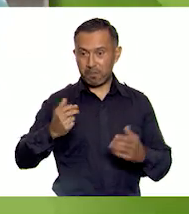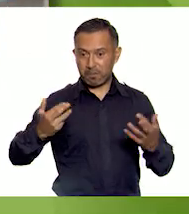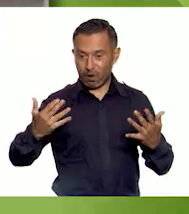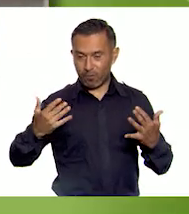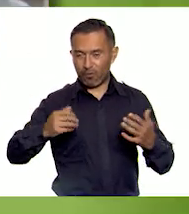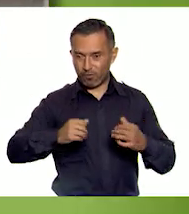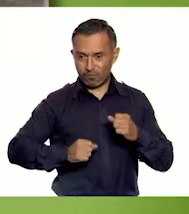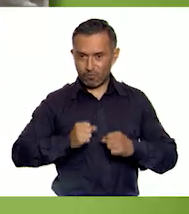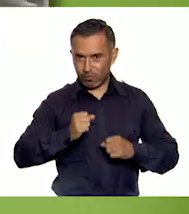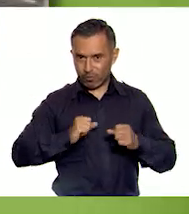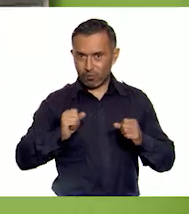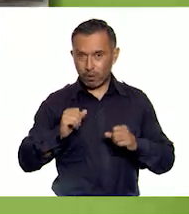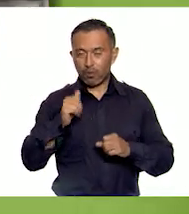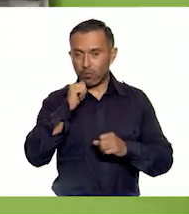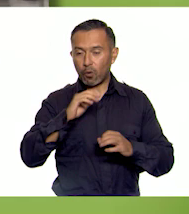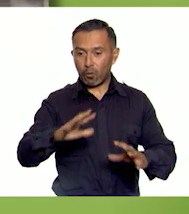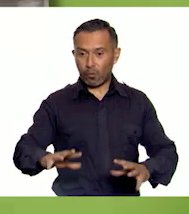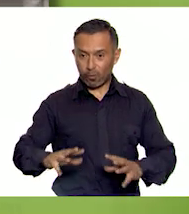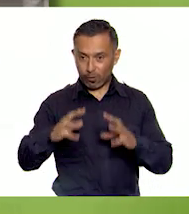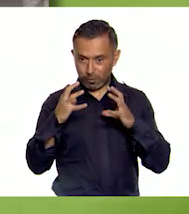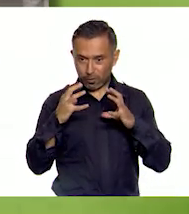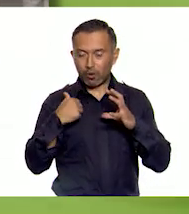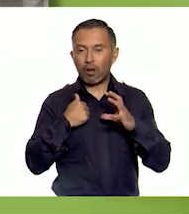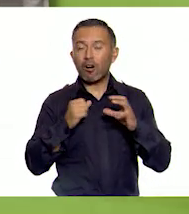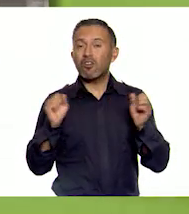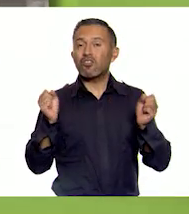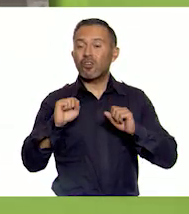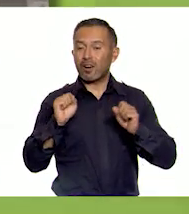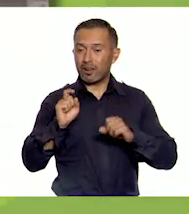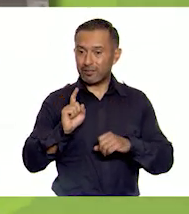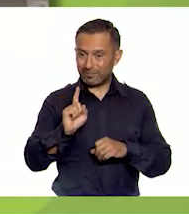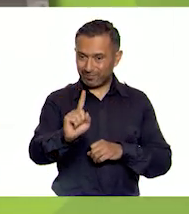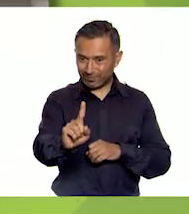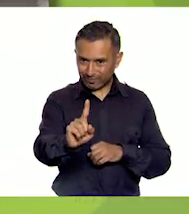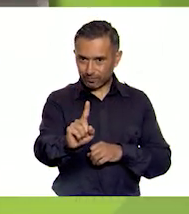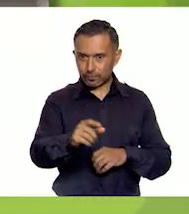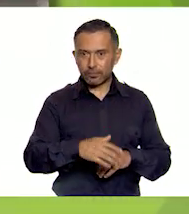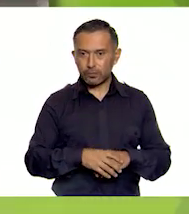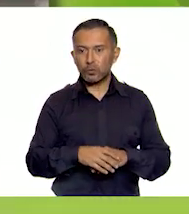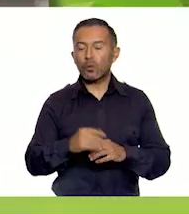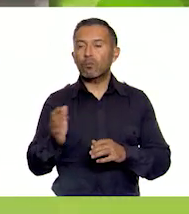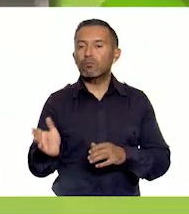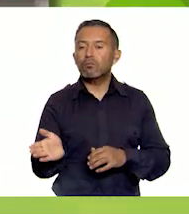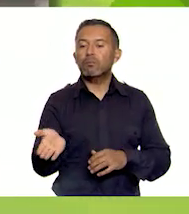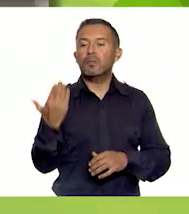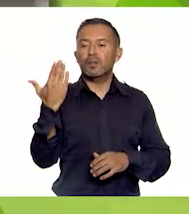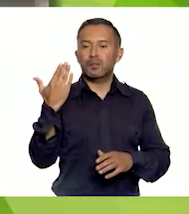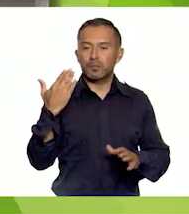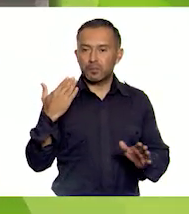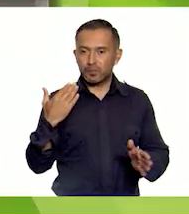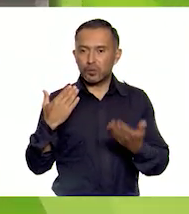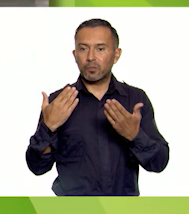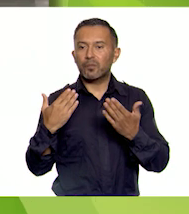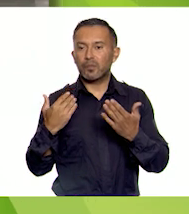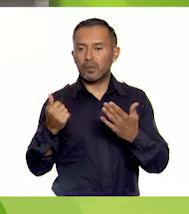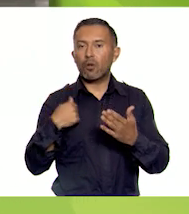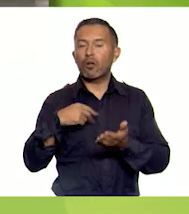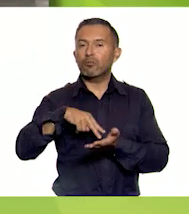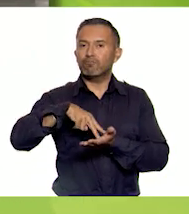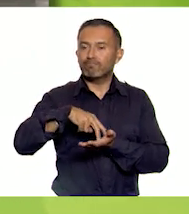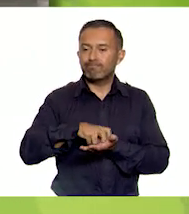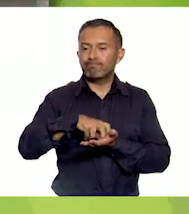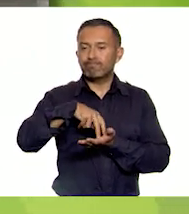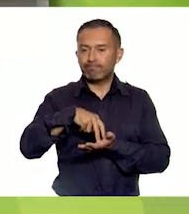Voy a tomar mi globo. Voy a correr hacia el principio. Y golpeando con la mano, hago cinco sentadillas.